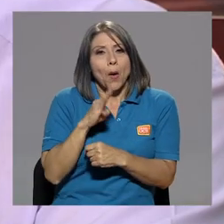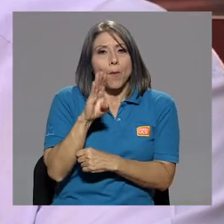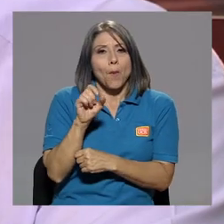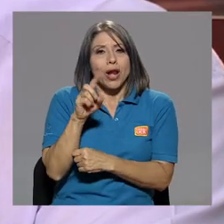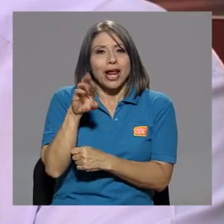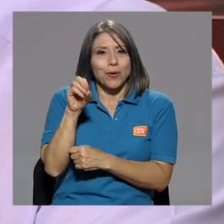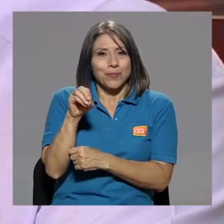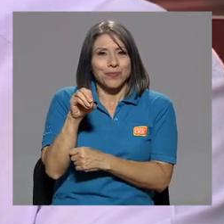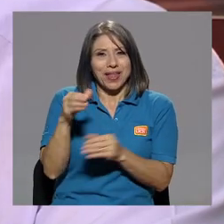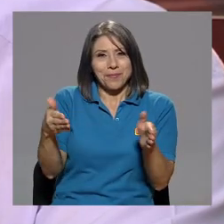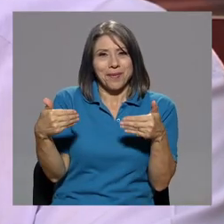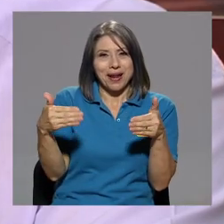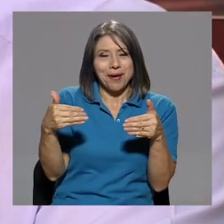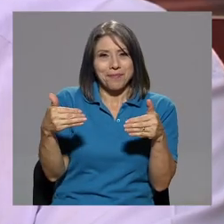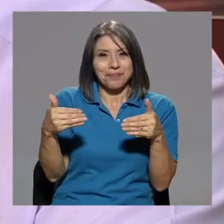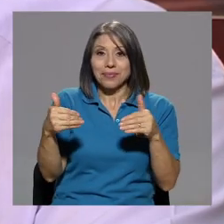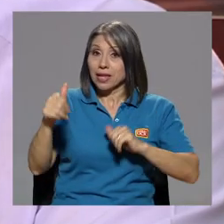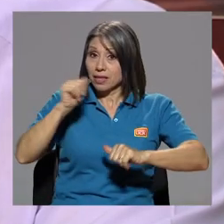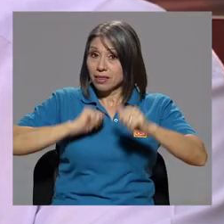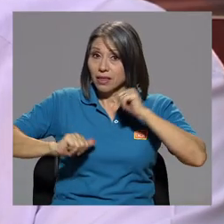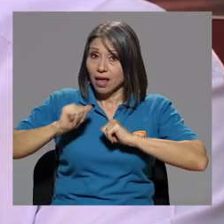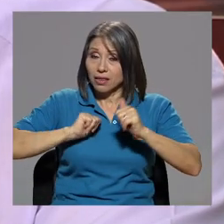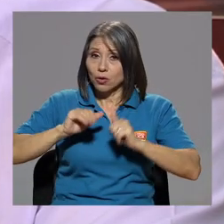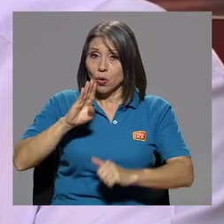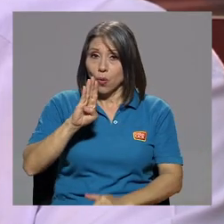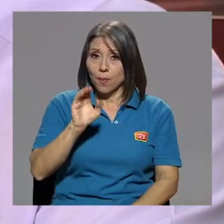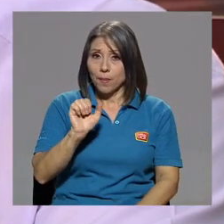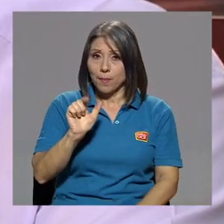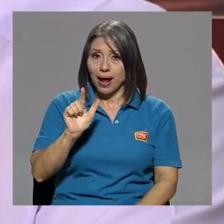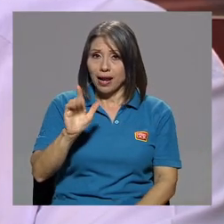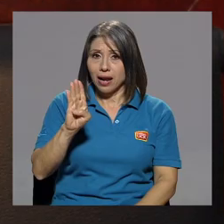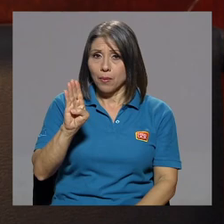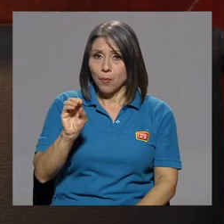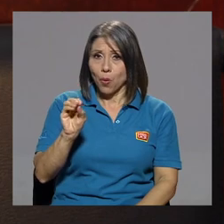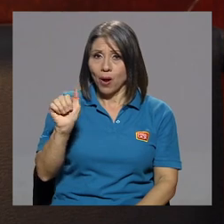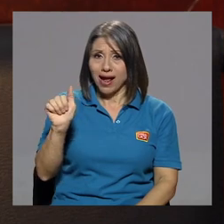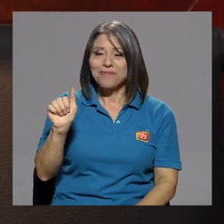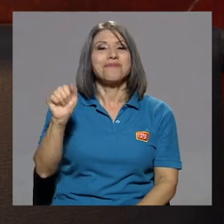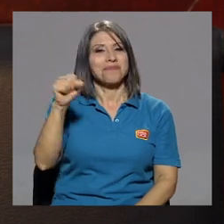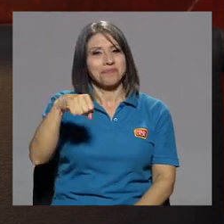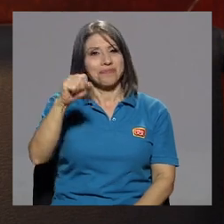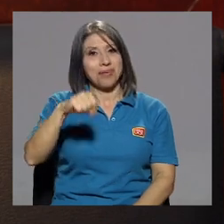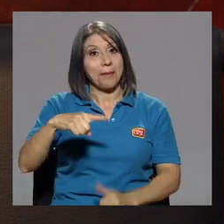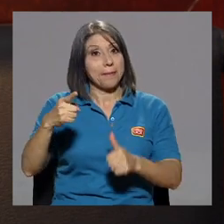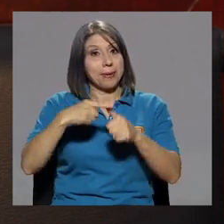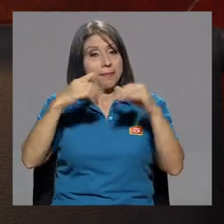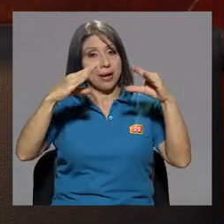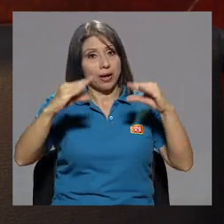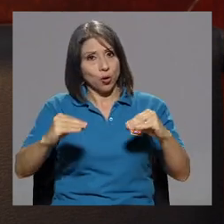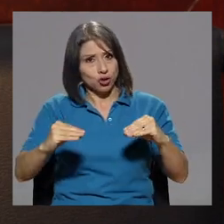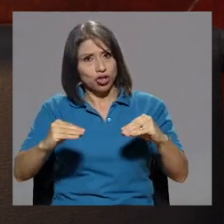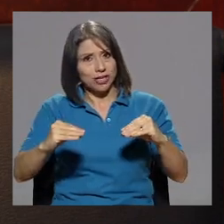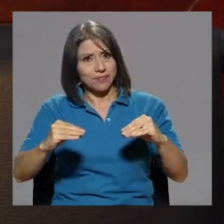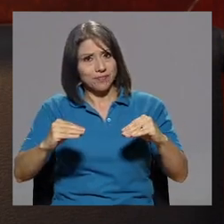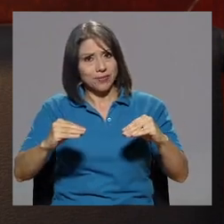En el Teatro Balboa. En el Teatro Balboa. Y estuve, primero, la primera noche fue en las ruinas de